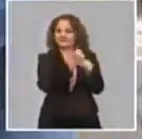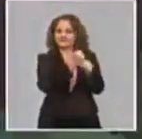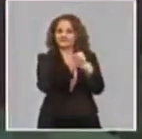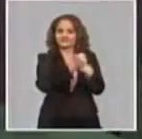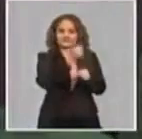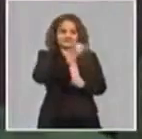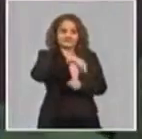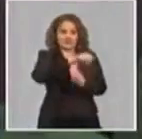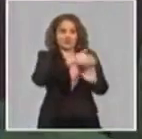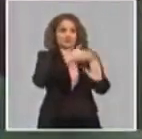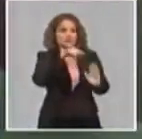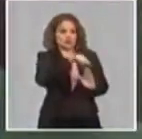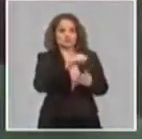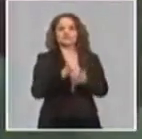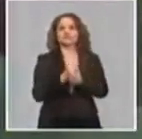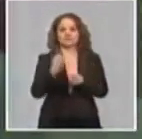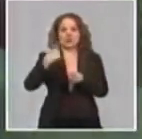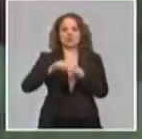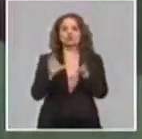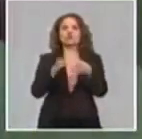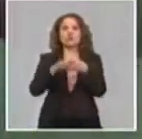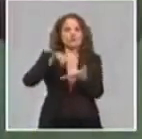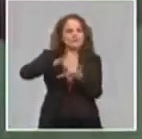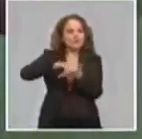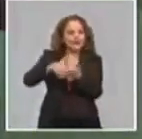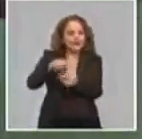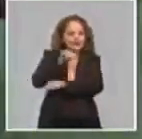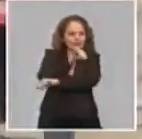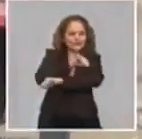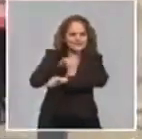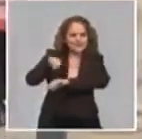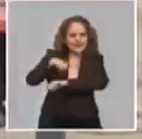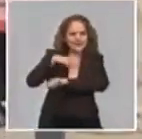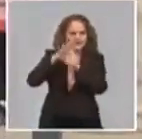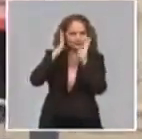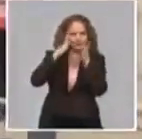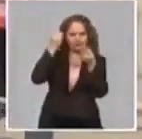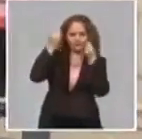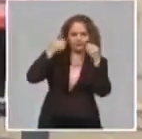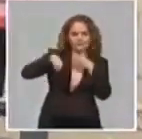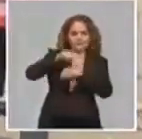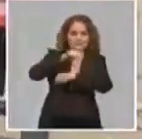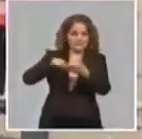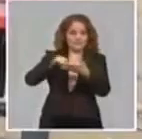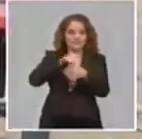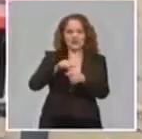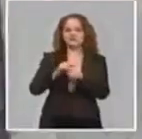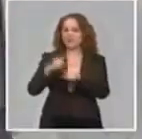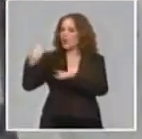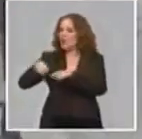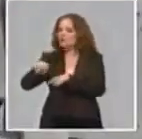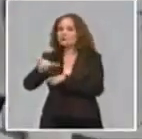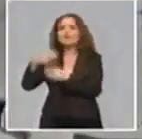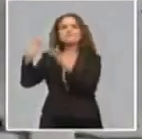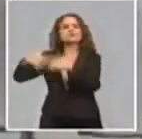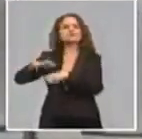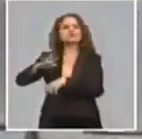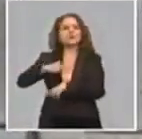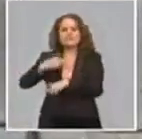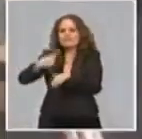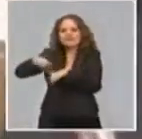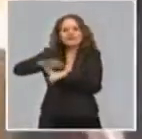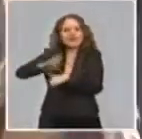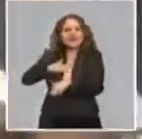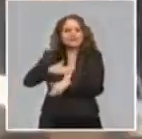proyectistas, la parte que tiene que ver con diseño e ingeniería y lo que tiene que ver también con la producción de materiales de construcción,